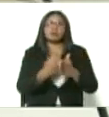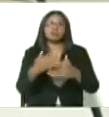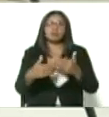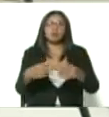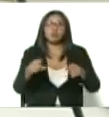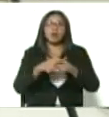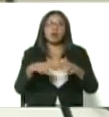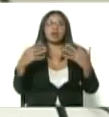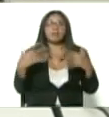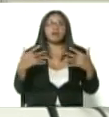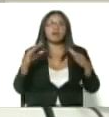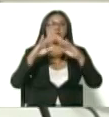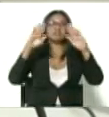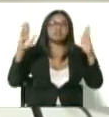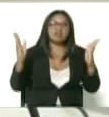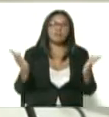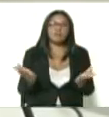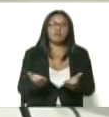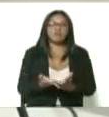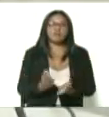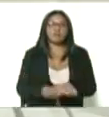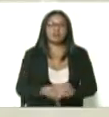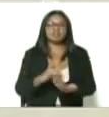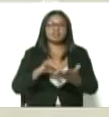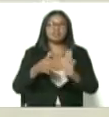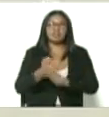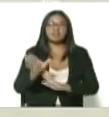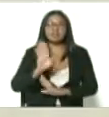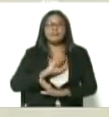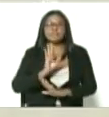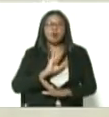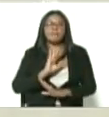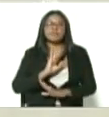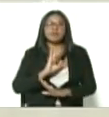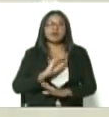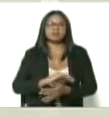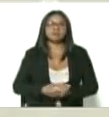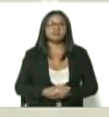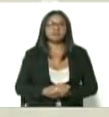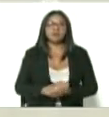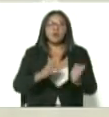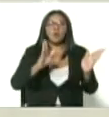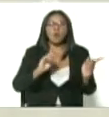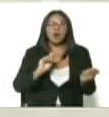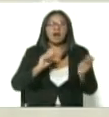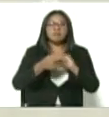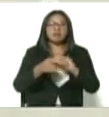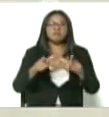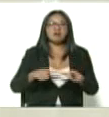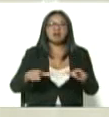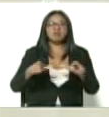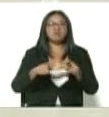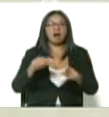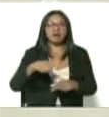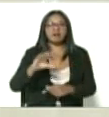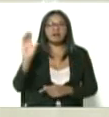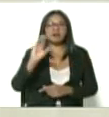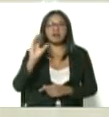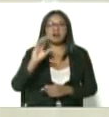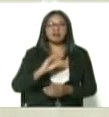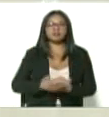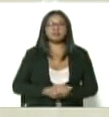emergencia mundial que significa esta pandemia bueno de Miranda nos vamos ahora para el distrito capital